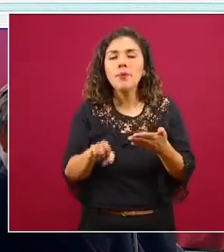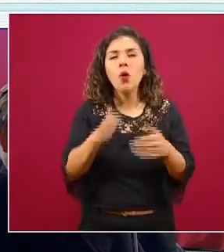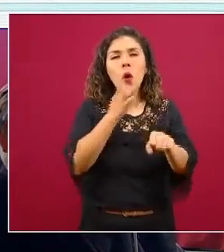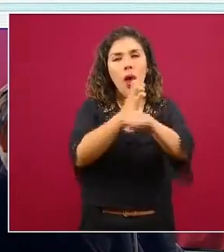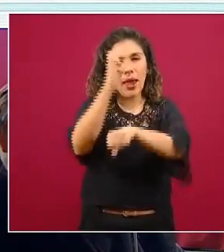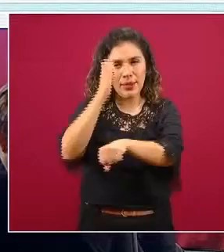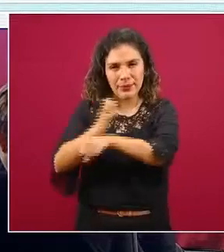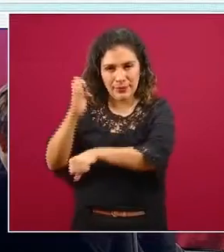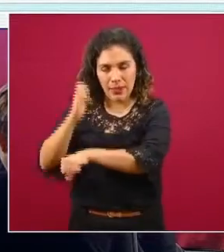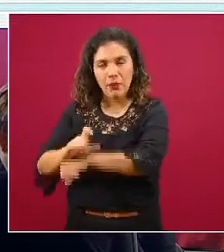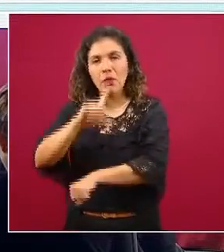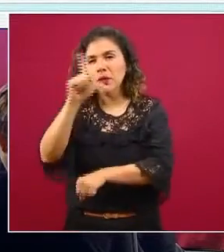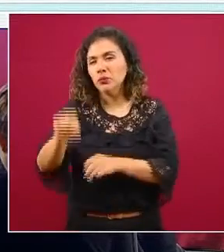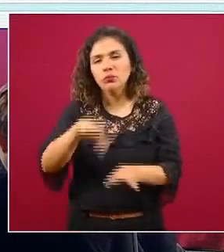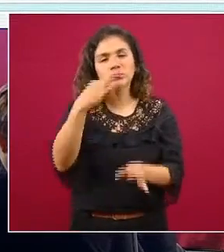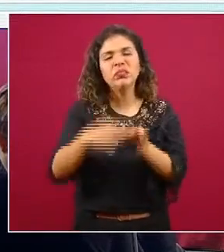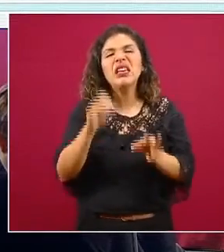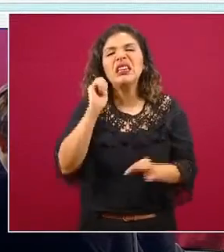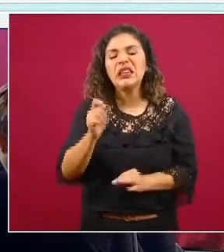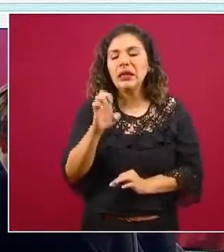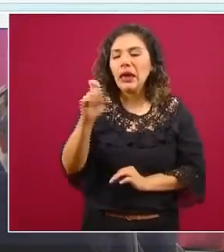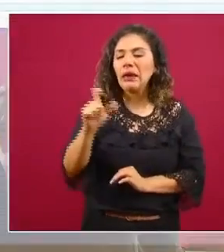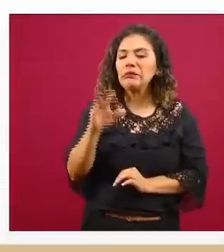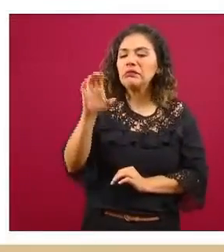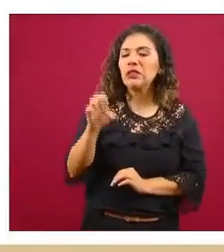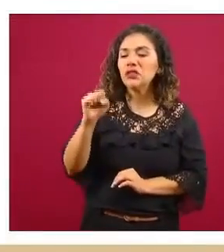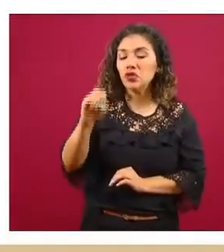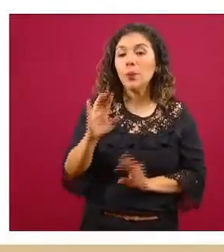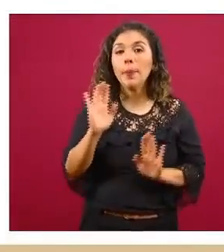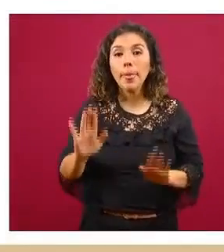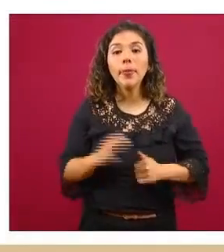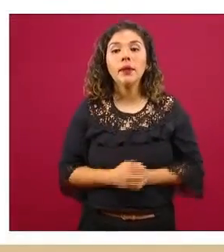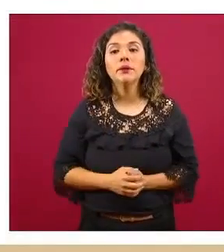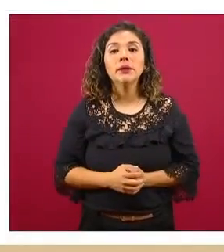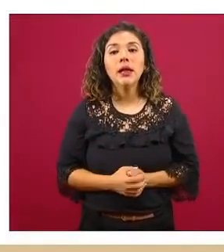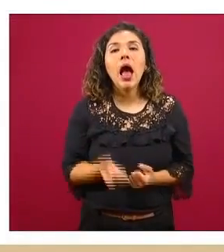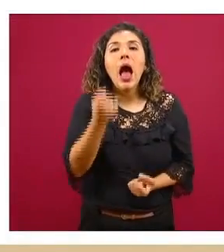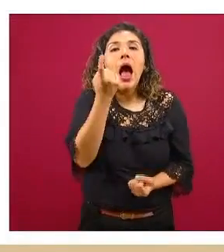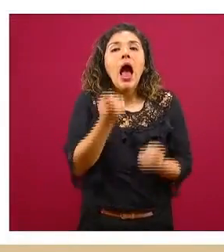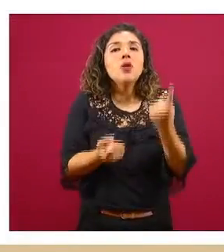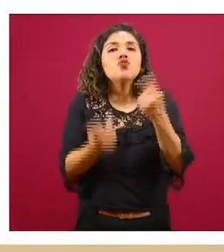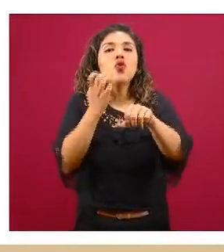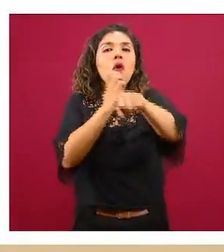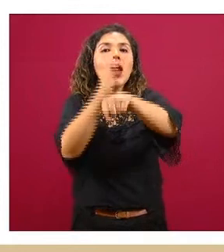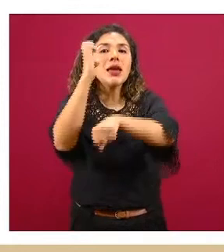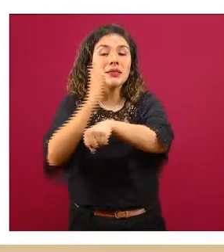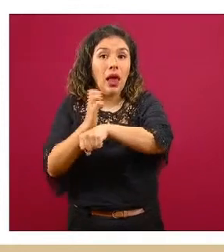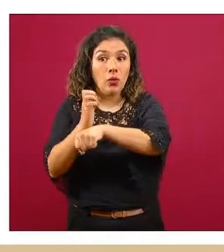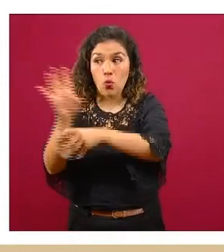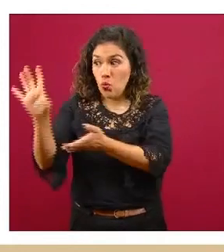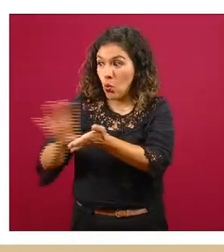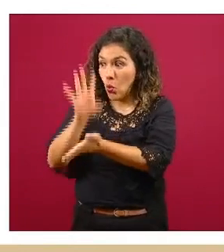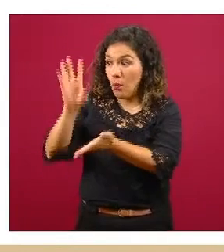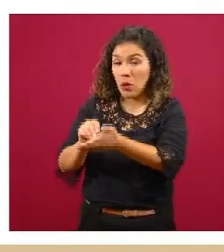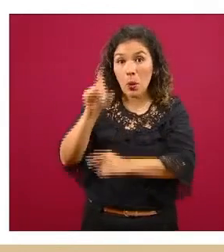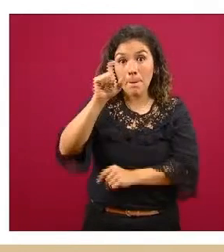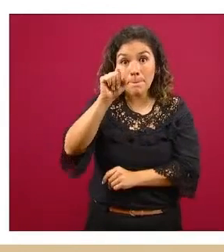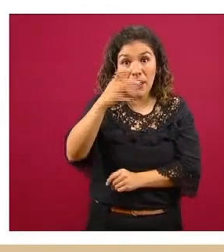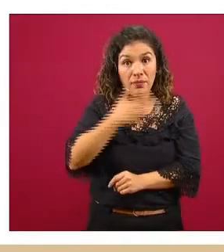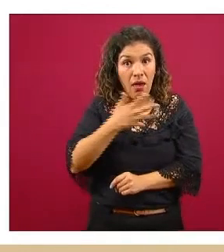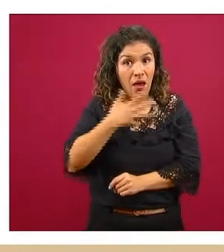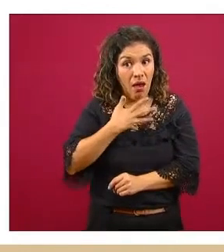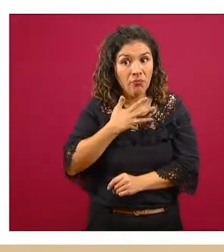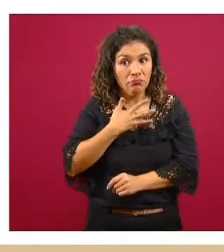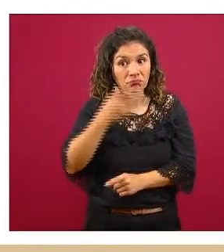y después vamos a hablar nada más para acabar qué es el exceso o sea queríamos presentar algunos estados porque estos 20 estados los tenemos todos